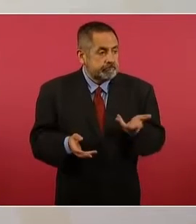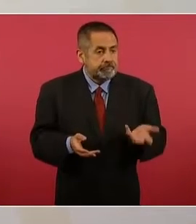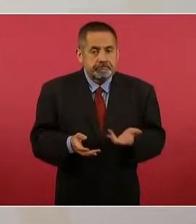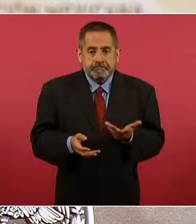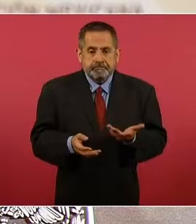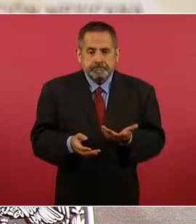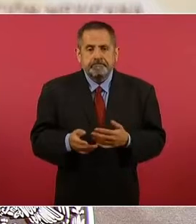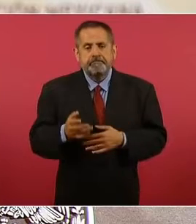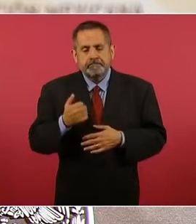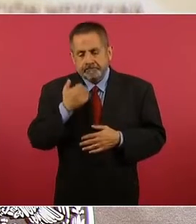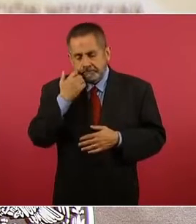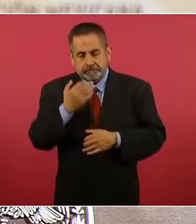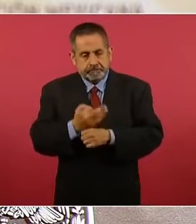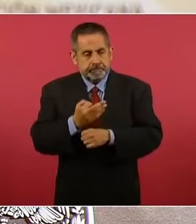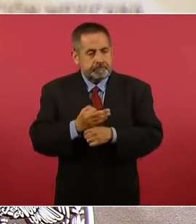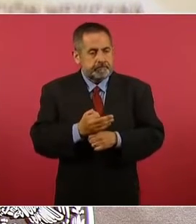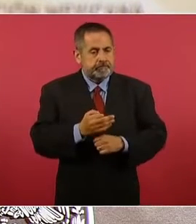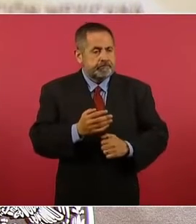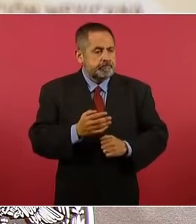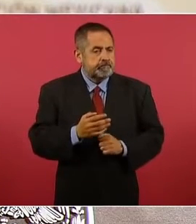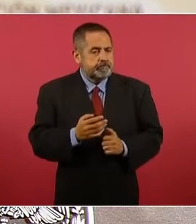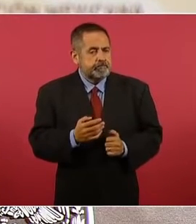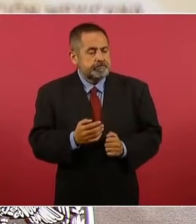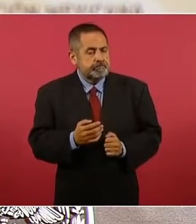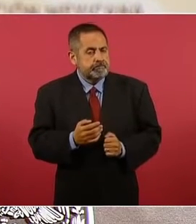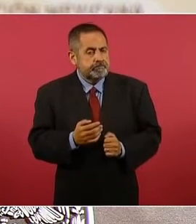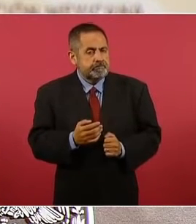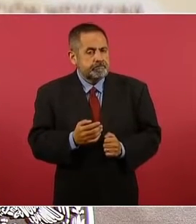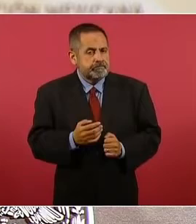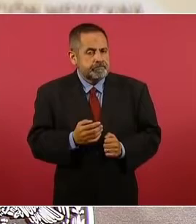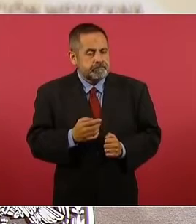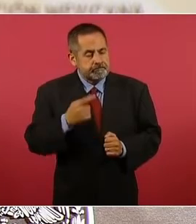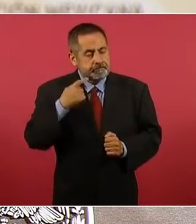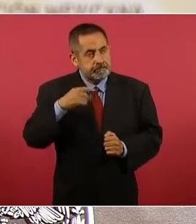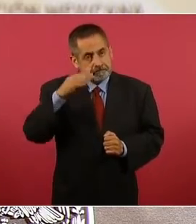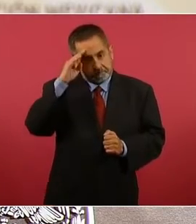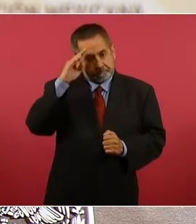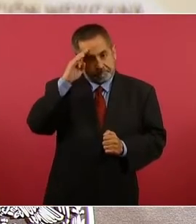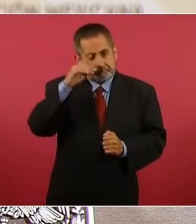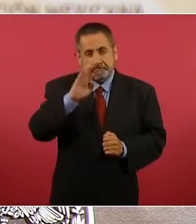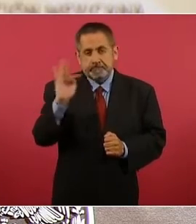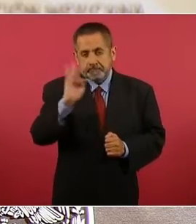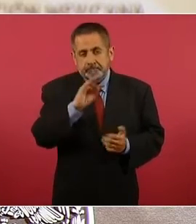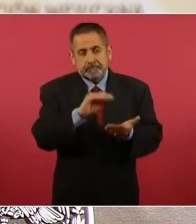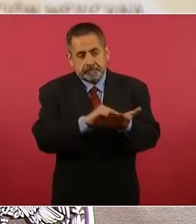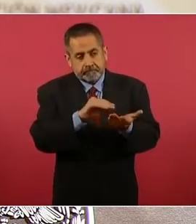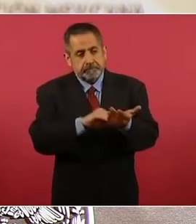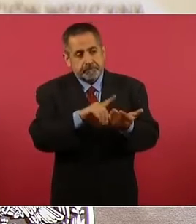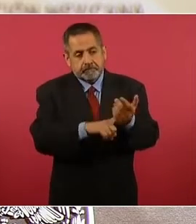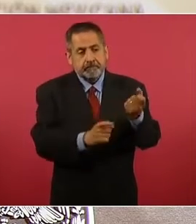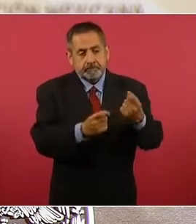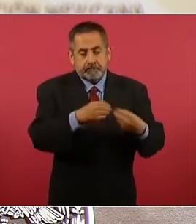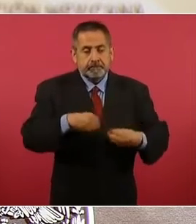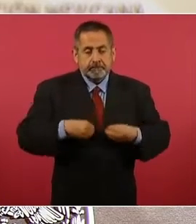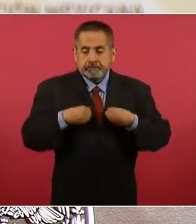considera que pueden estar con vidas,